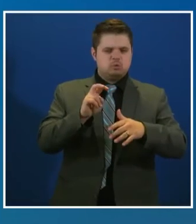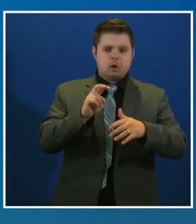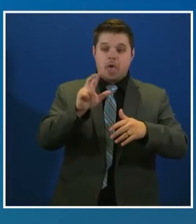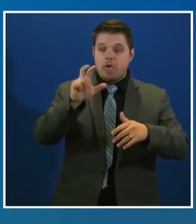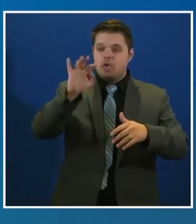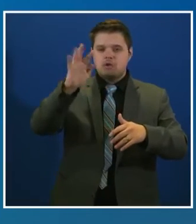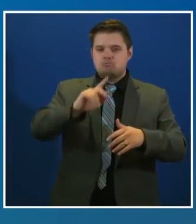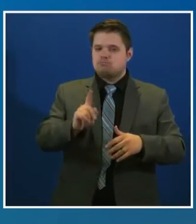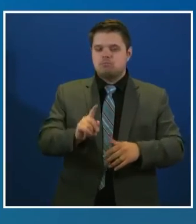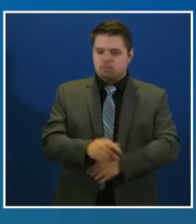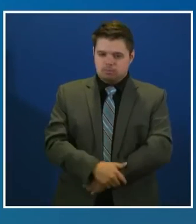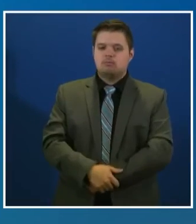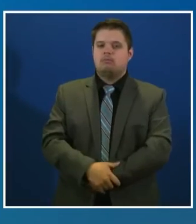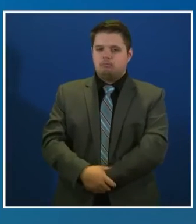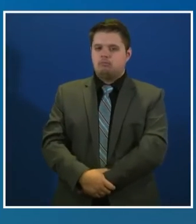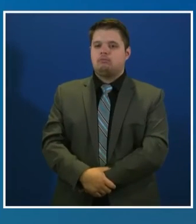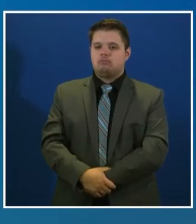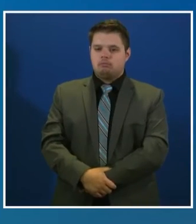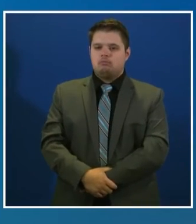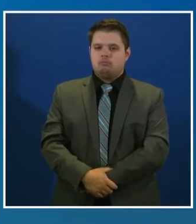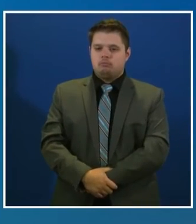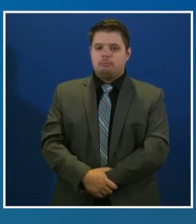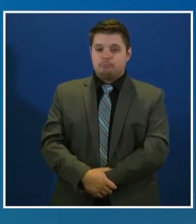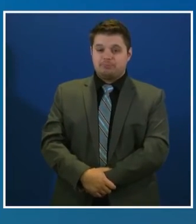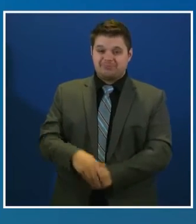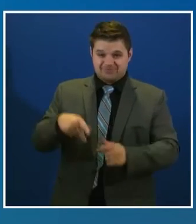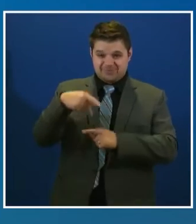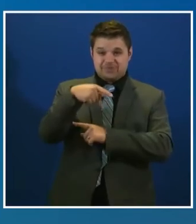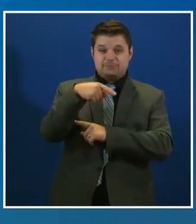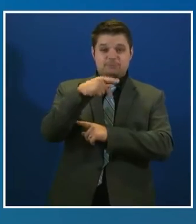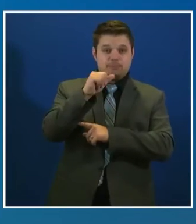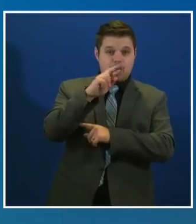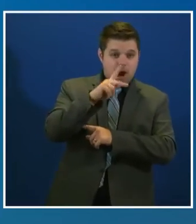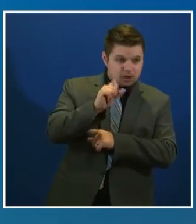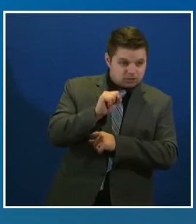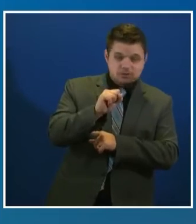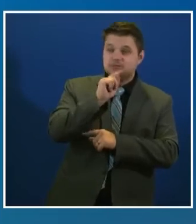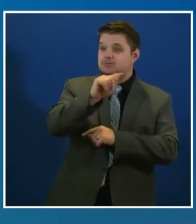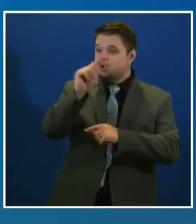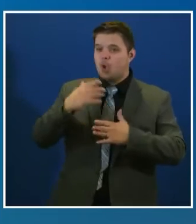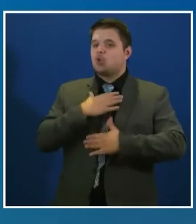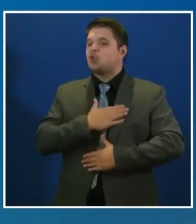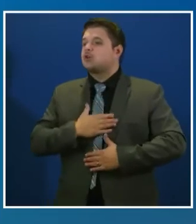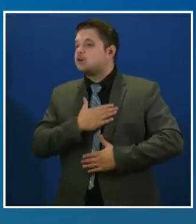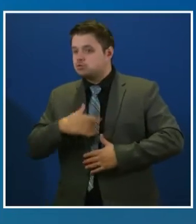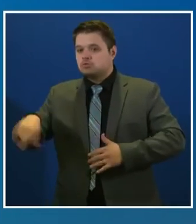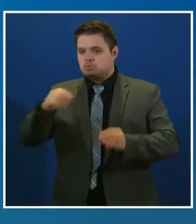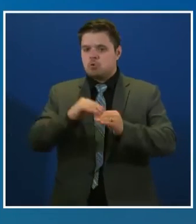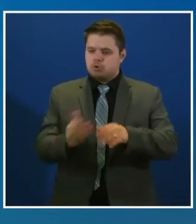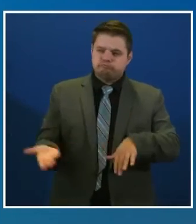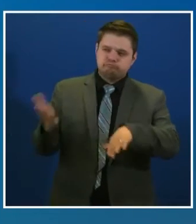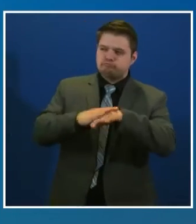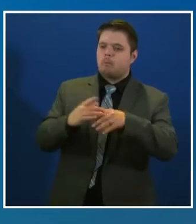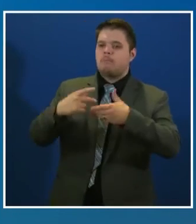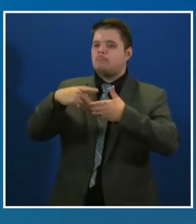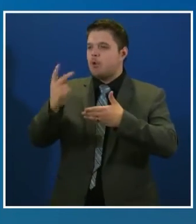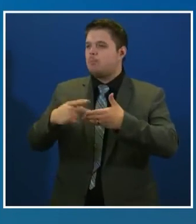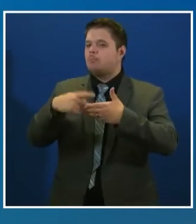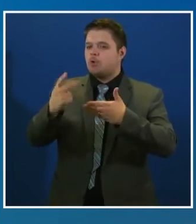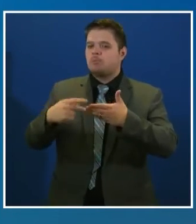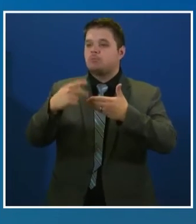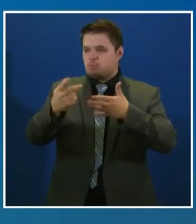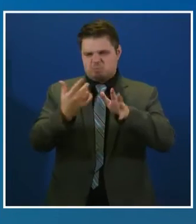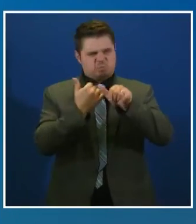El departamento de Parques y Recreación de la Ciudad aumentó los programas y servicios conforme a las pautas de salud y seguridad de los